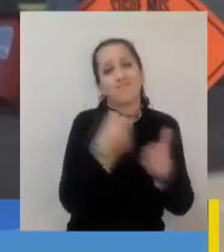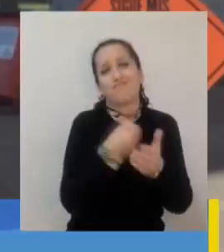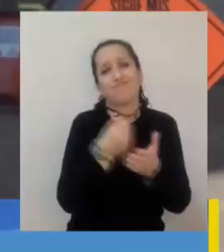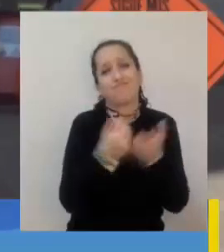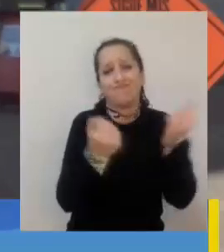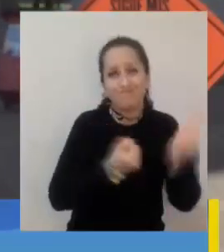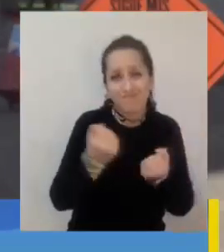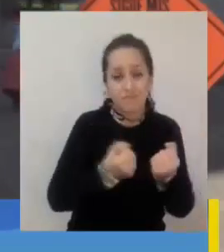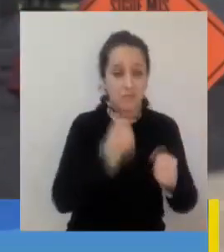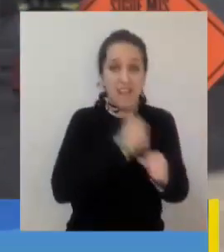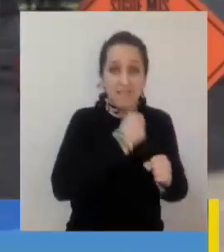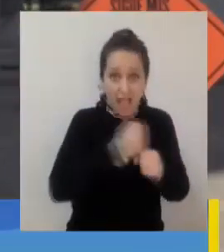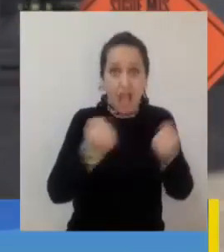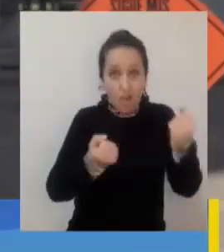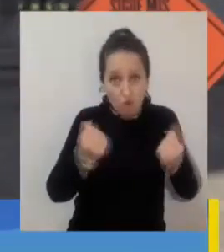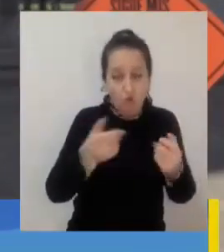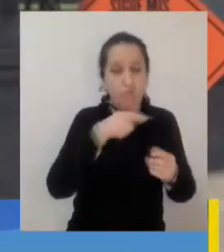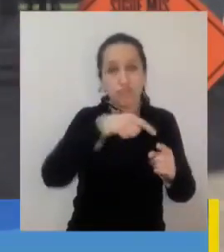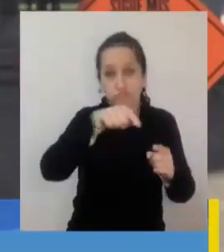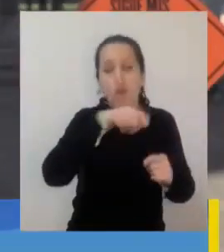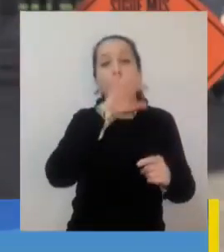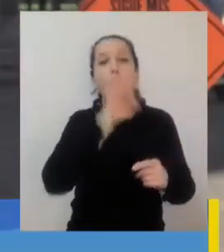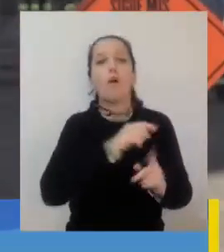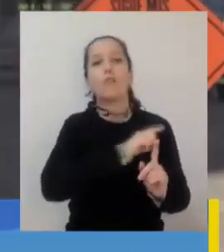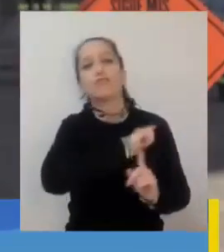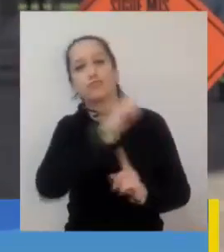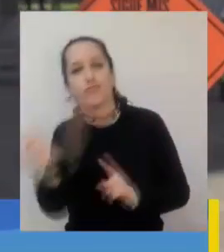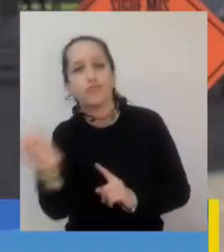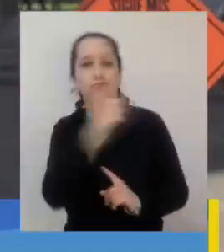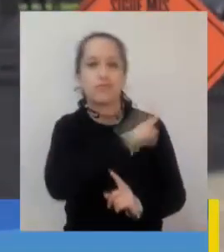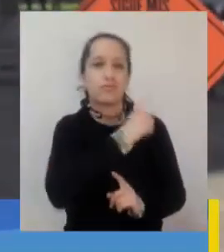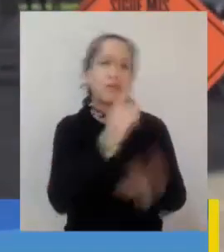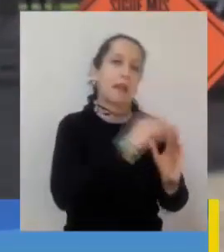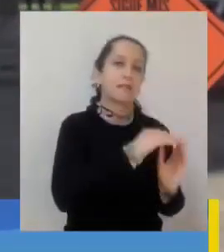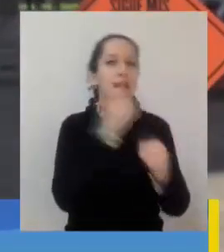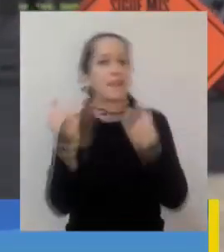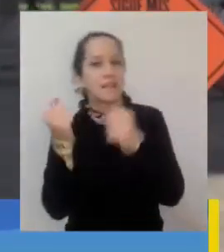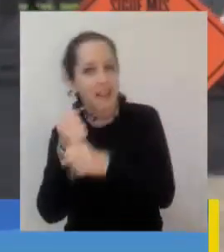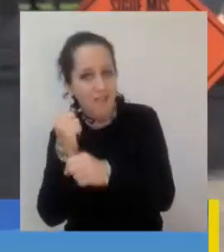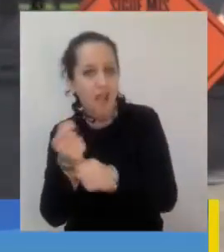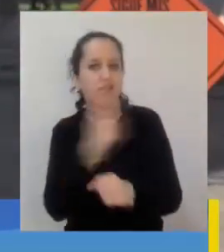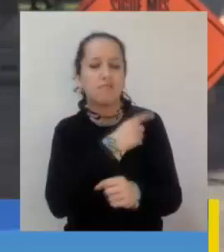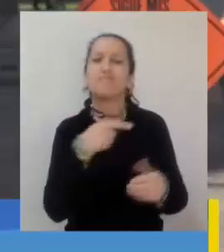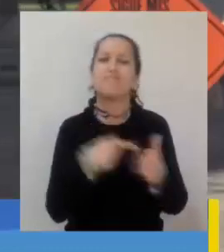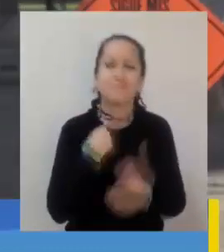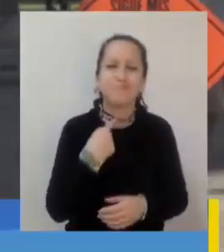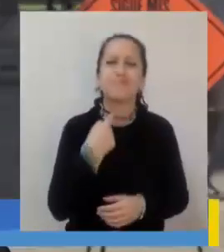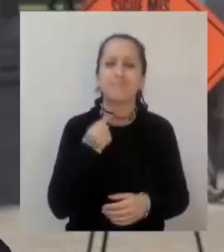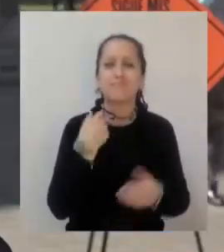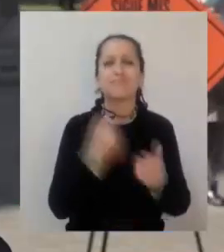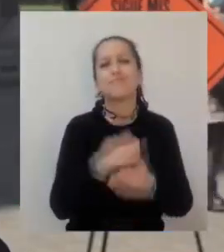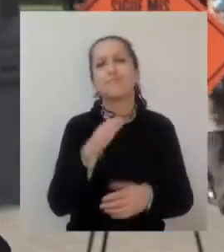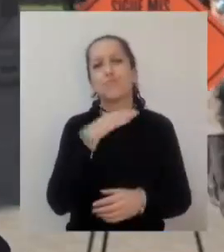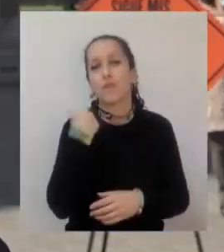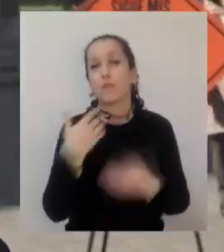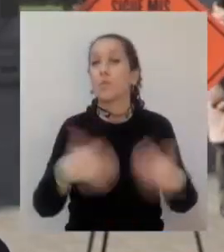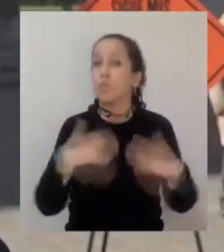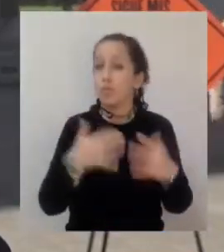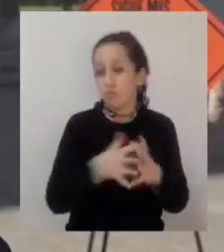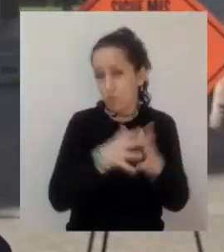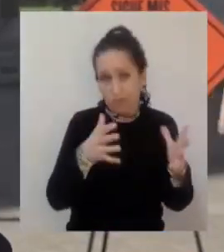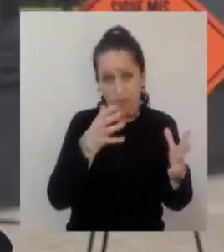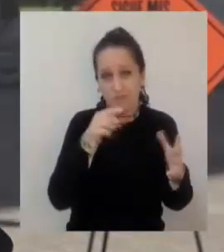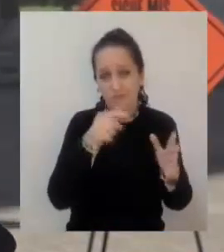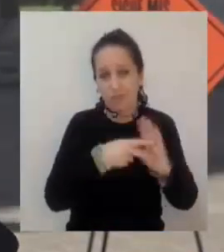o de trayecto. Y es ahí la importancia nuestra como Mutual de Seguridad de poder participar como un partner